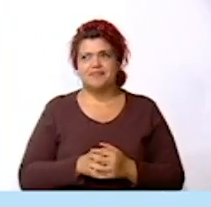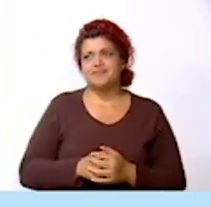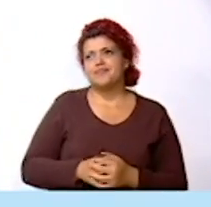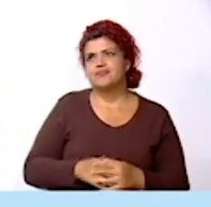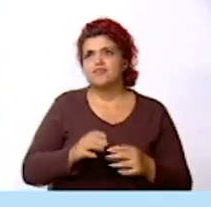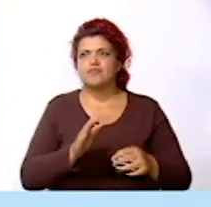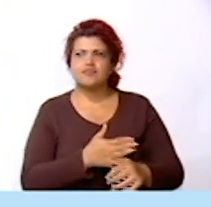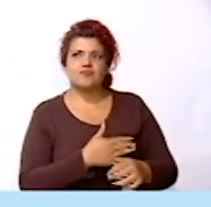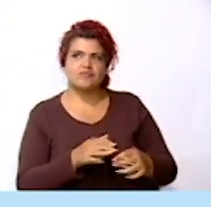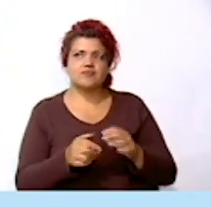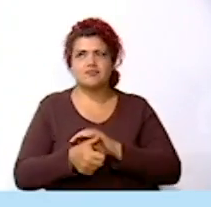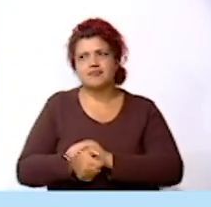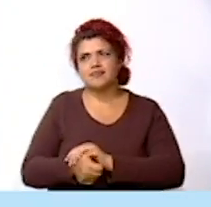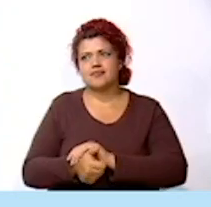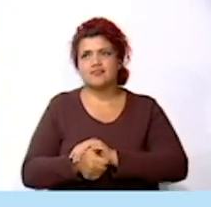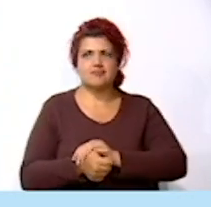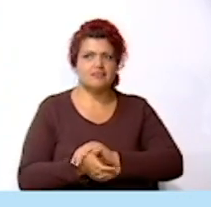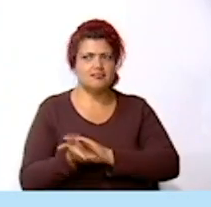Tozuka!